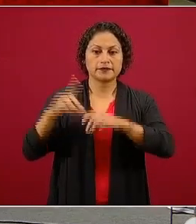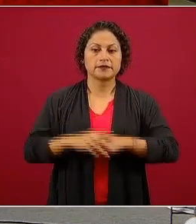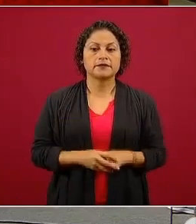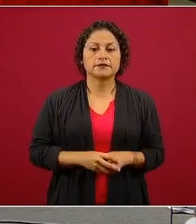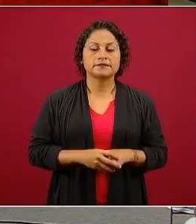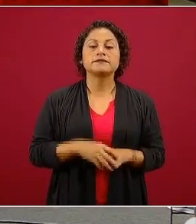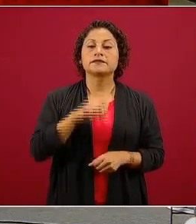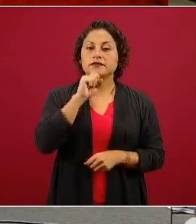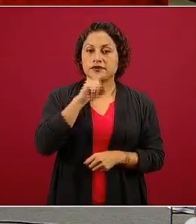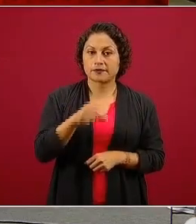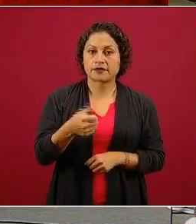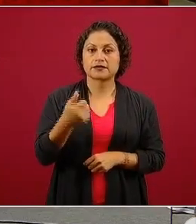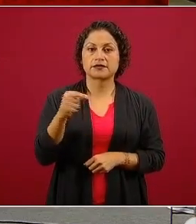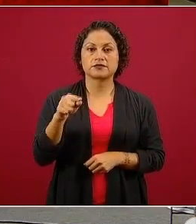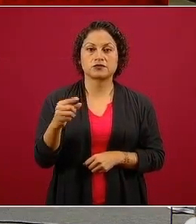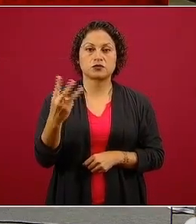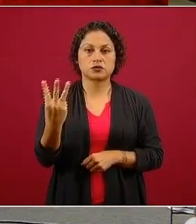.3.